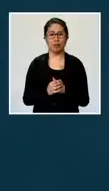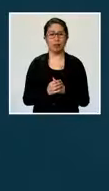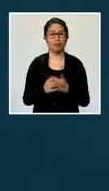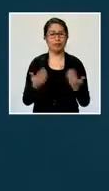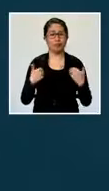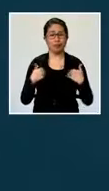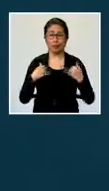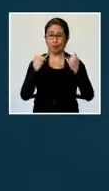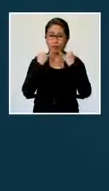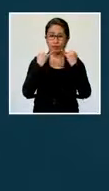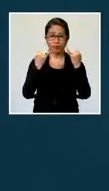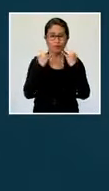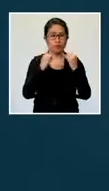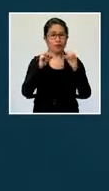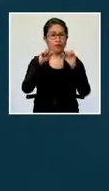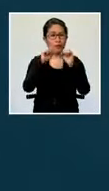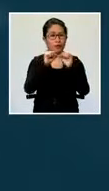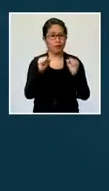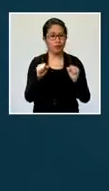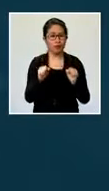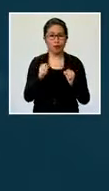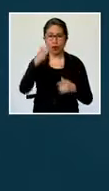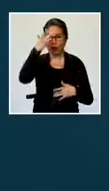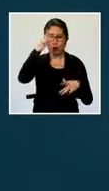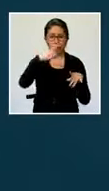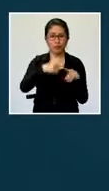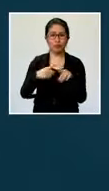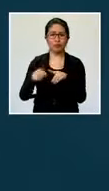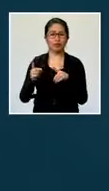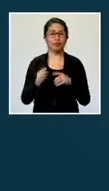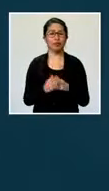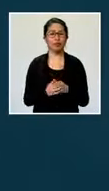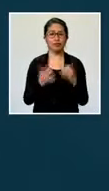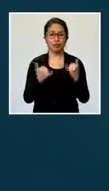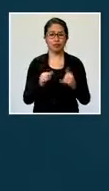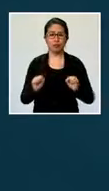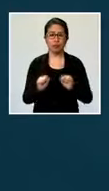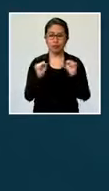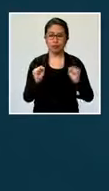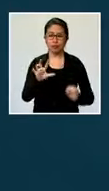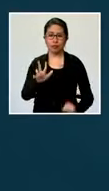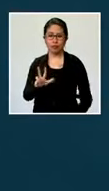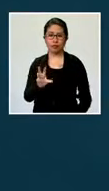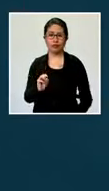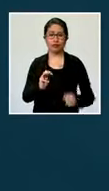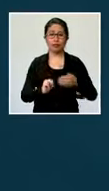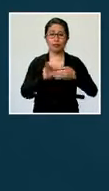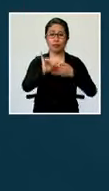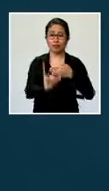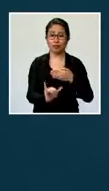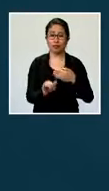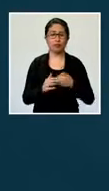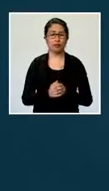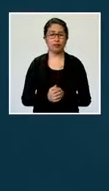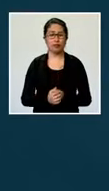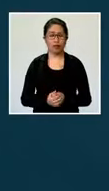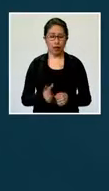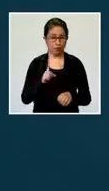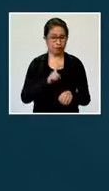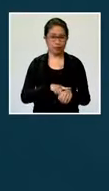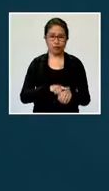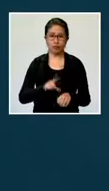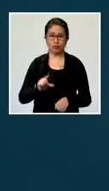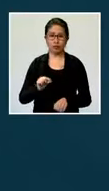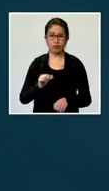del Sistema de Información de Vigilancia Epidemiológica. Hoy, sábado 30 de mayo del 2020, hasta las 20.30